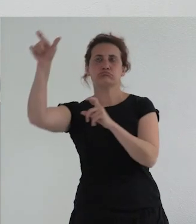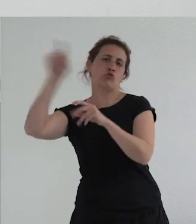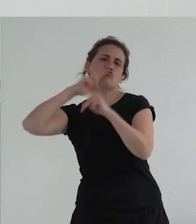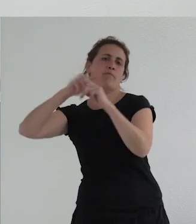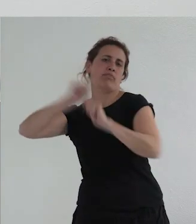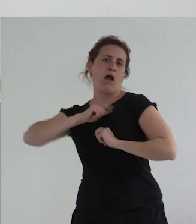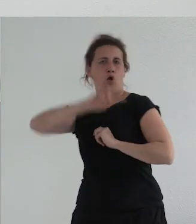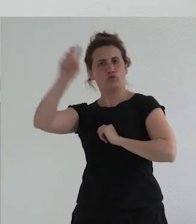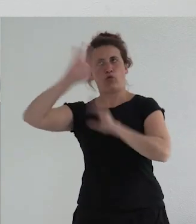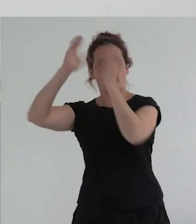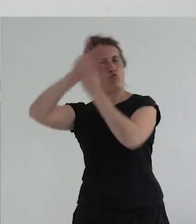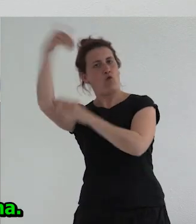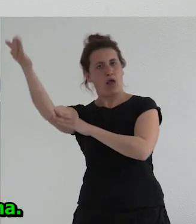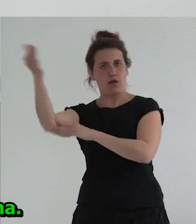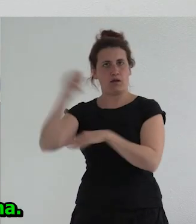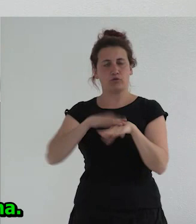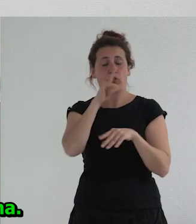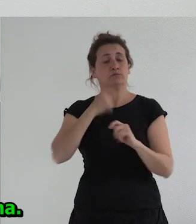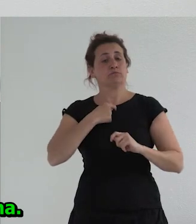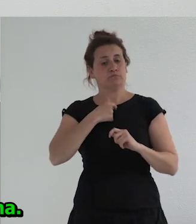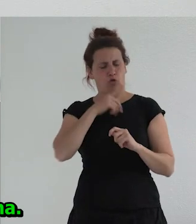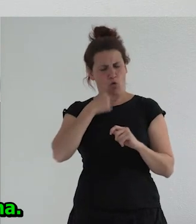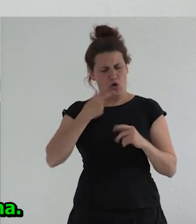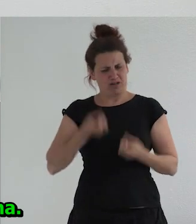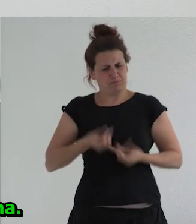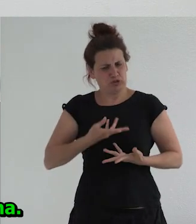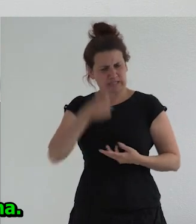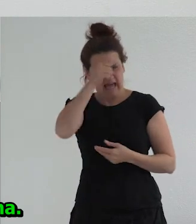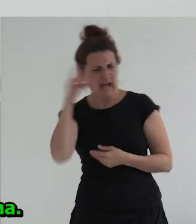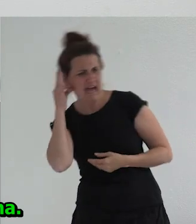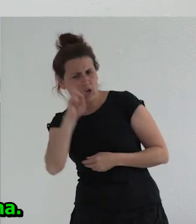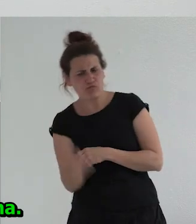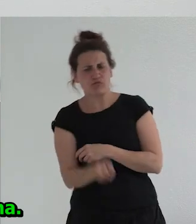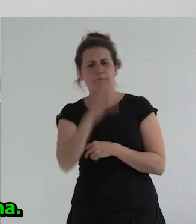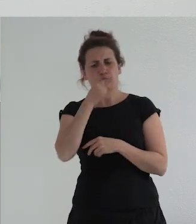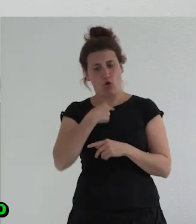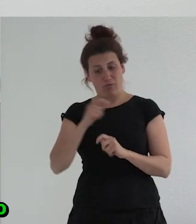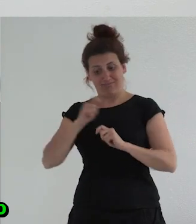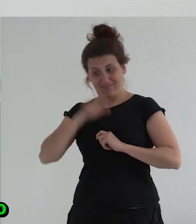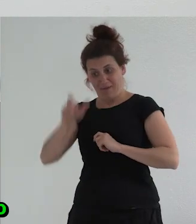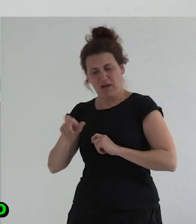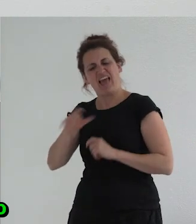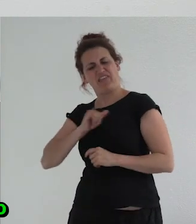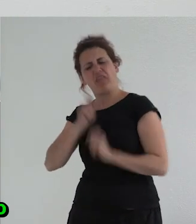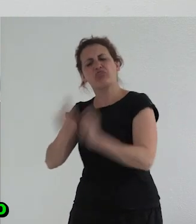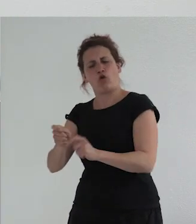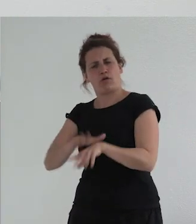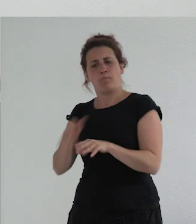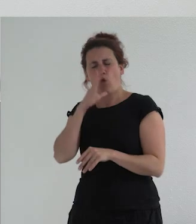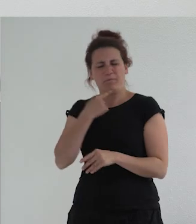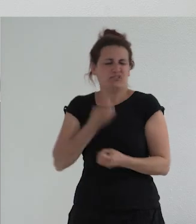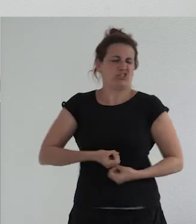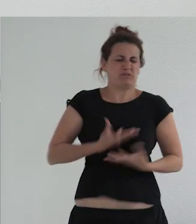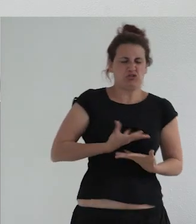que yo en base a unos comportamientos expresiones de género atribuyo una identidad a esta persona porque esas expresiones de género me